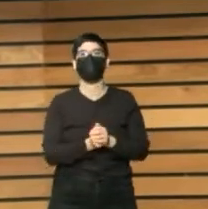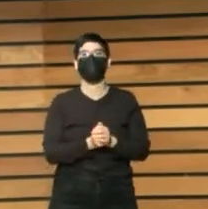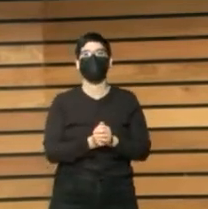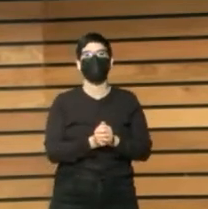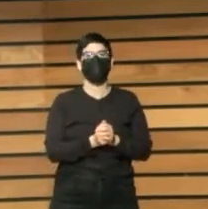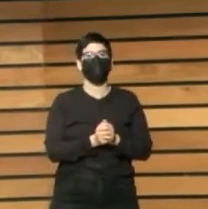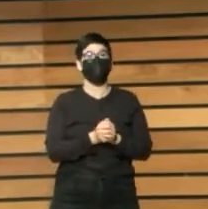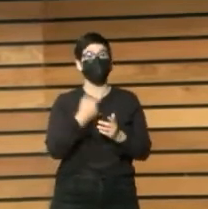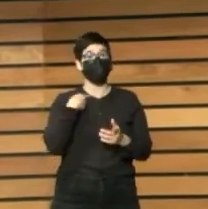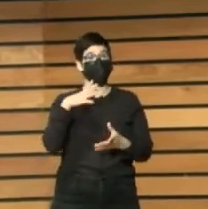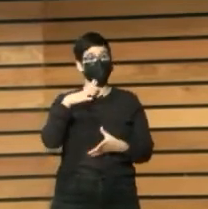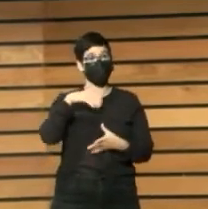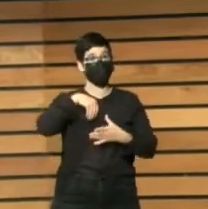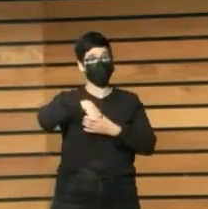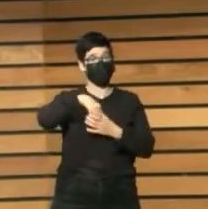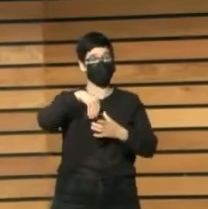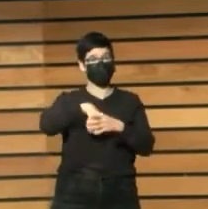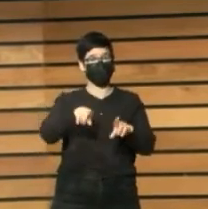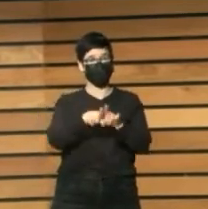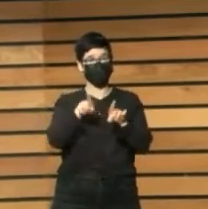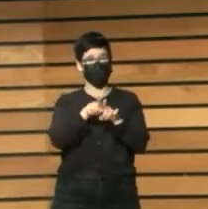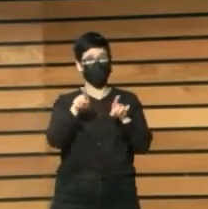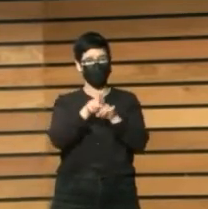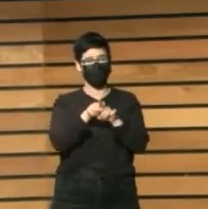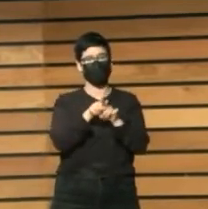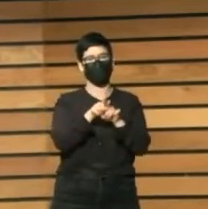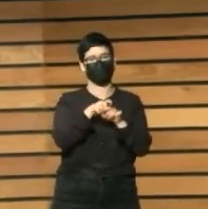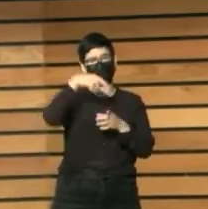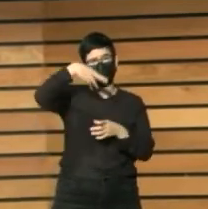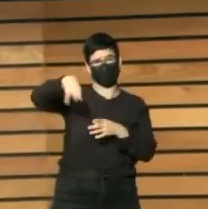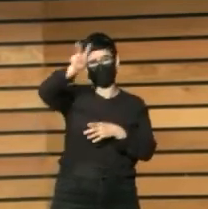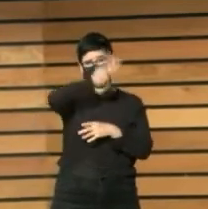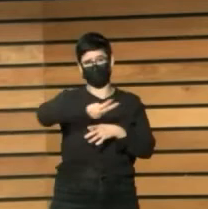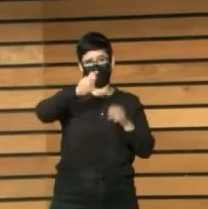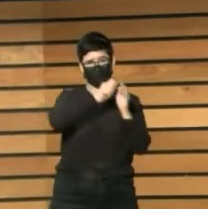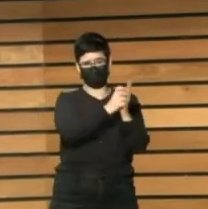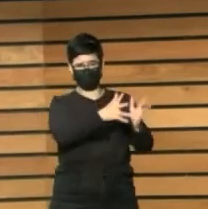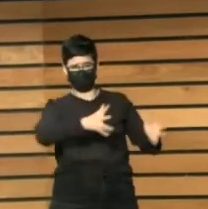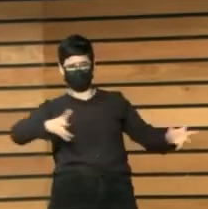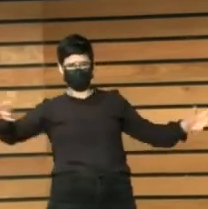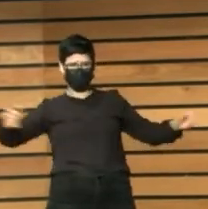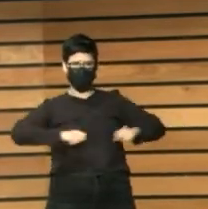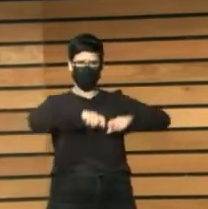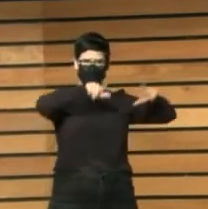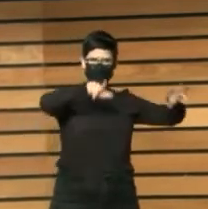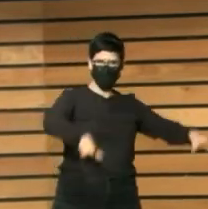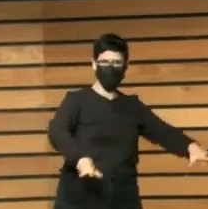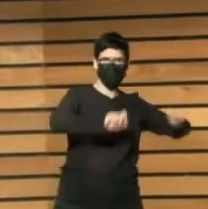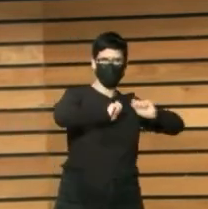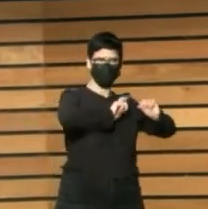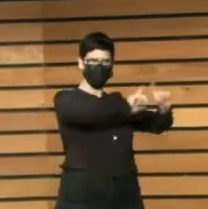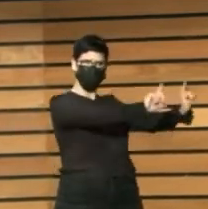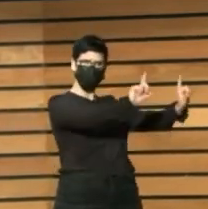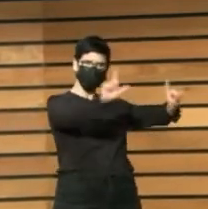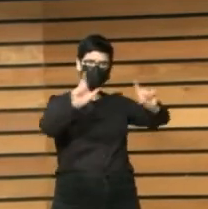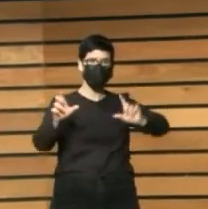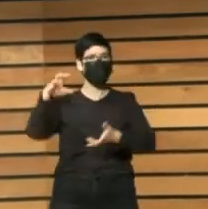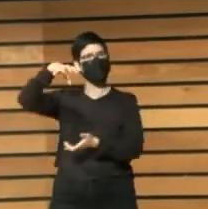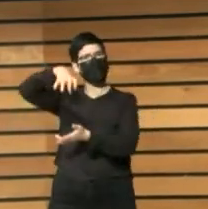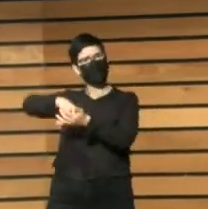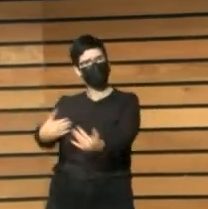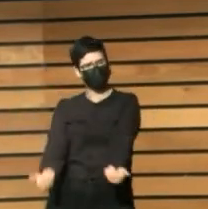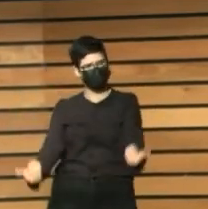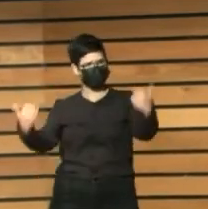43.000 metros cuadrados que contiene y que tiene sala de exposiciones, un centro de actividad física,